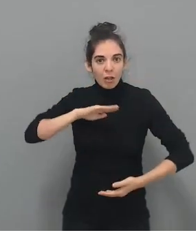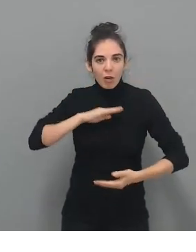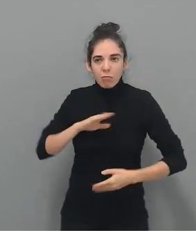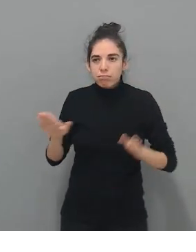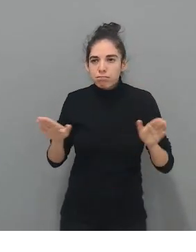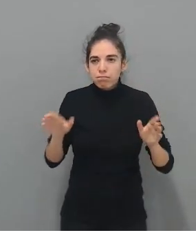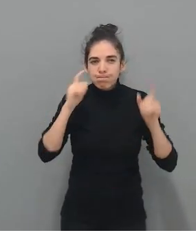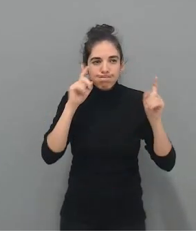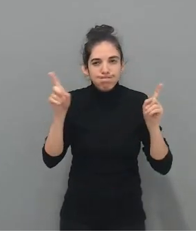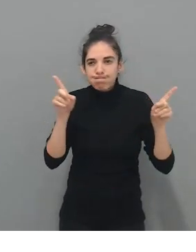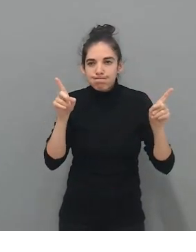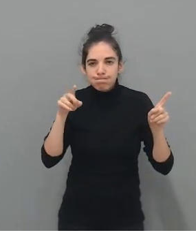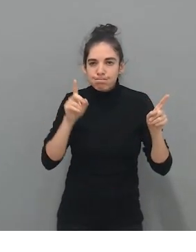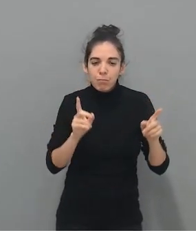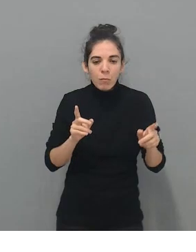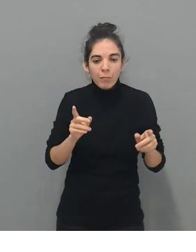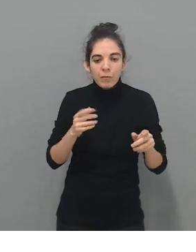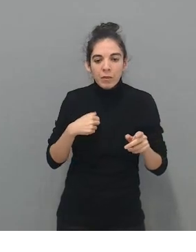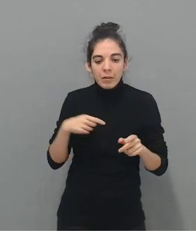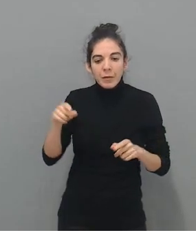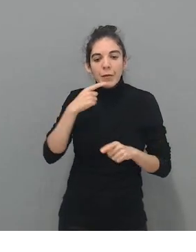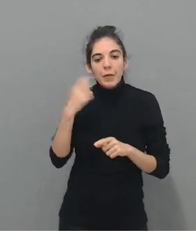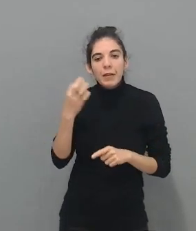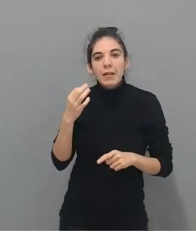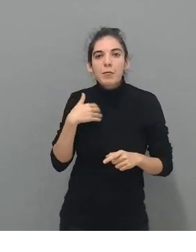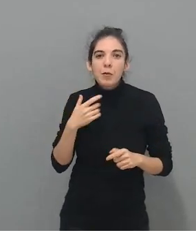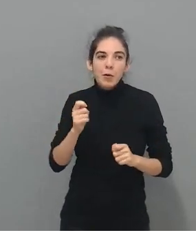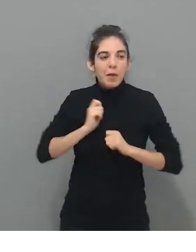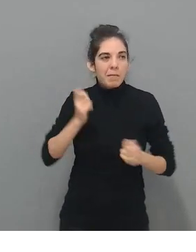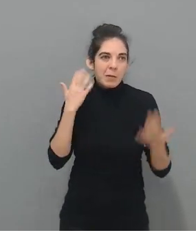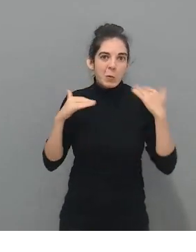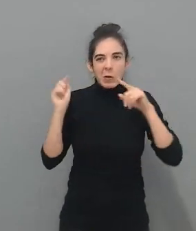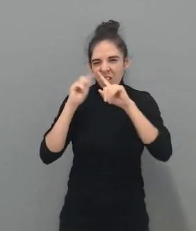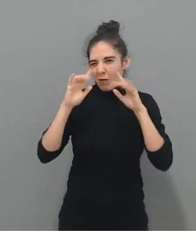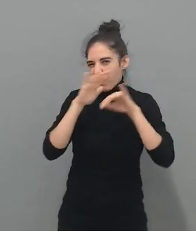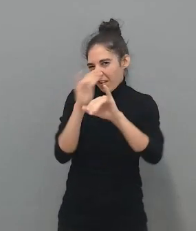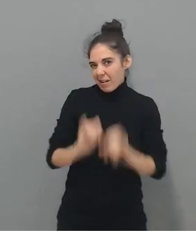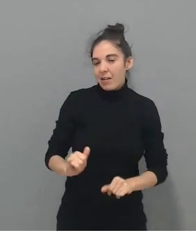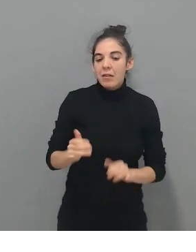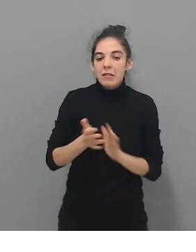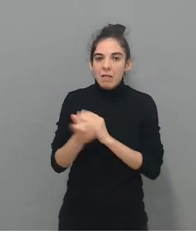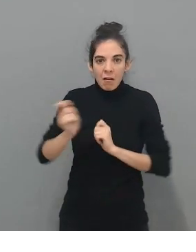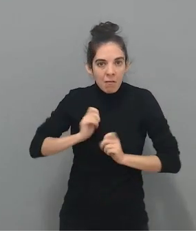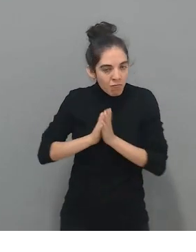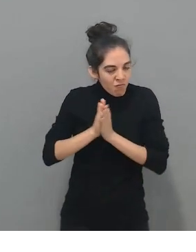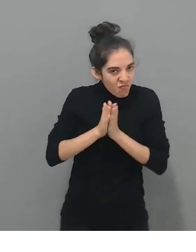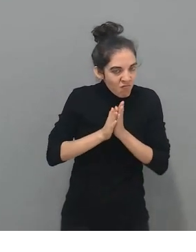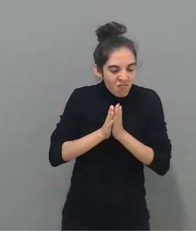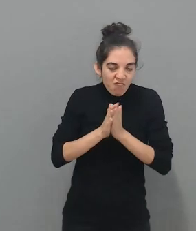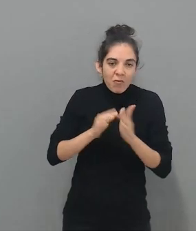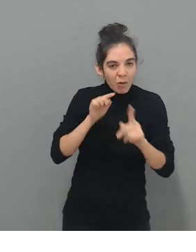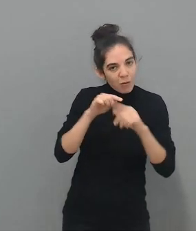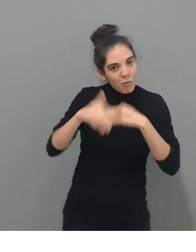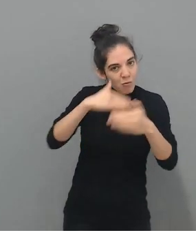frase era que para él el fútbol es una excusa para ser feliz, ¿no? Entonces, bueno, nos motiva muchísimo para seguir creando contenido. Innovación